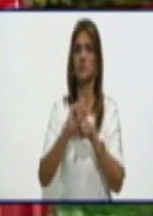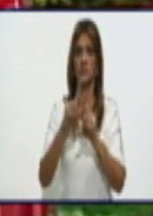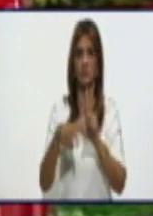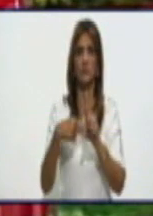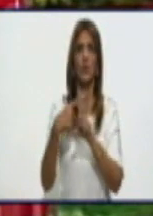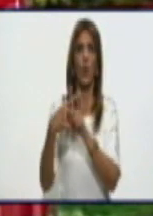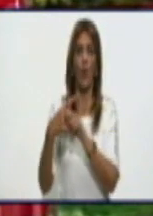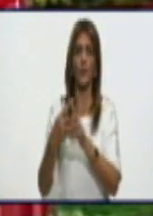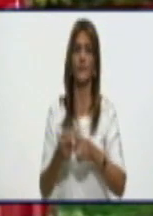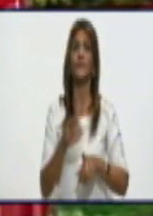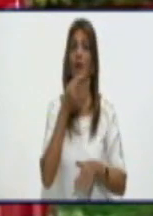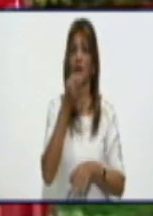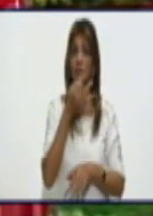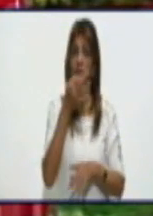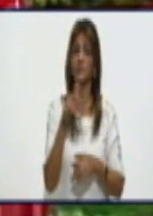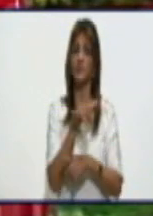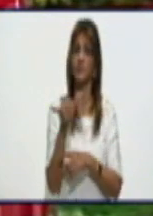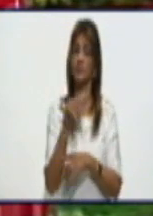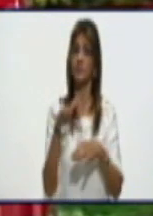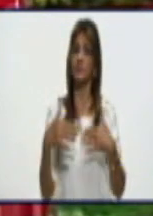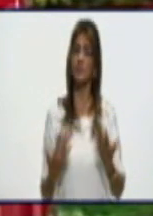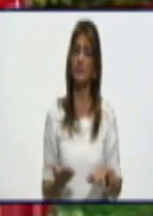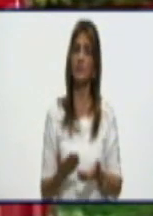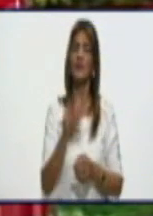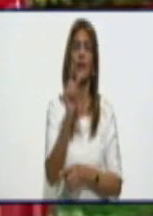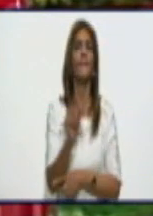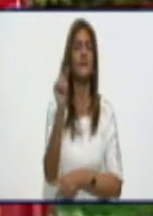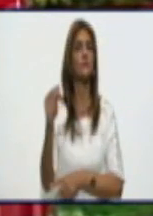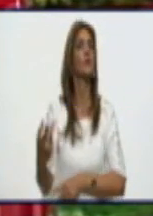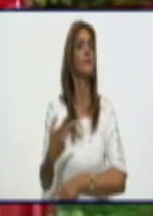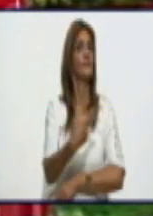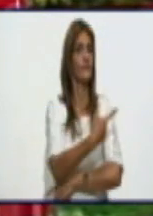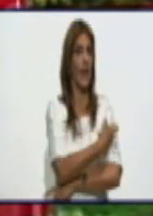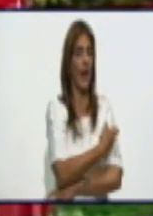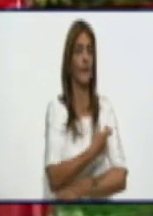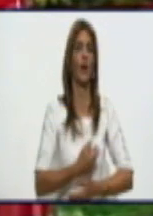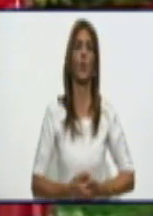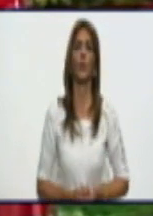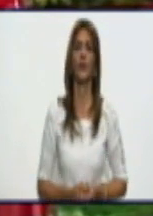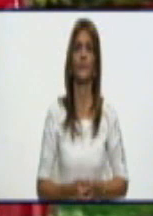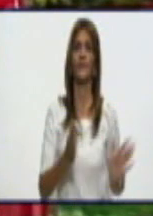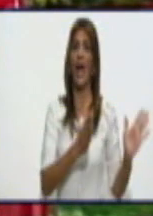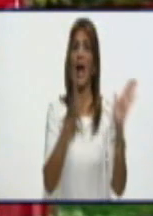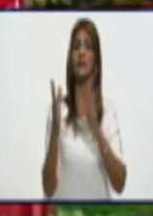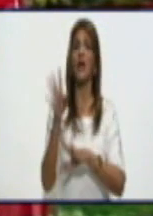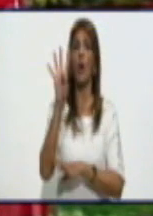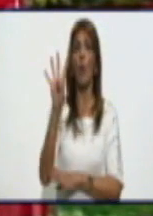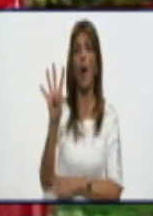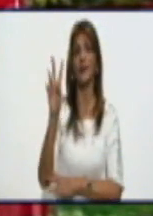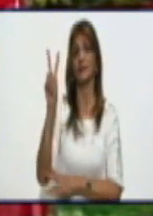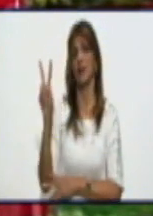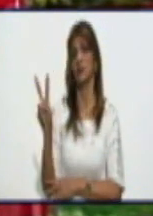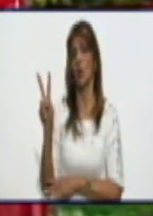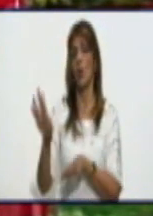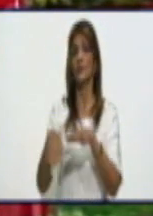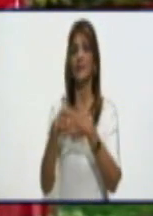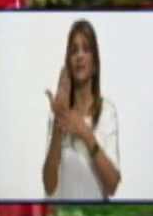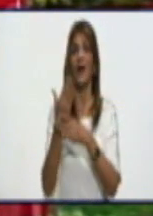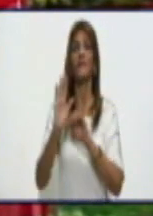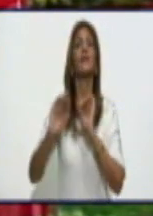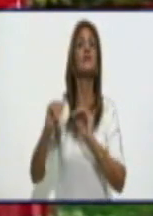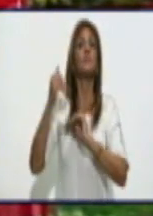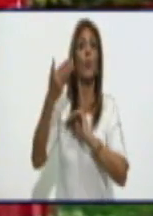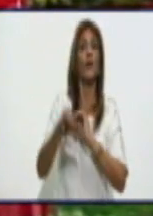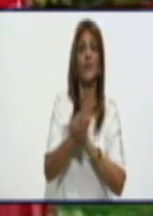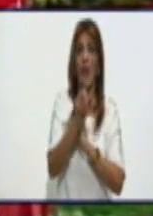se ha explicado que en el caso de los que reciben la vacuna, hasta 42 días después de la última dosis,